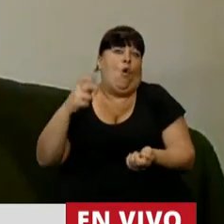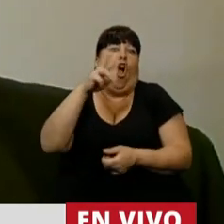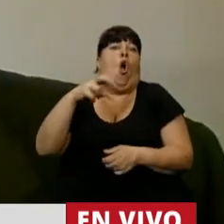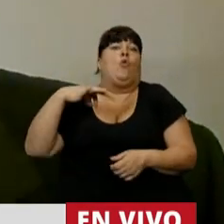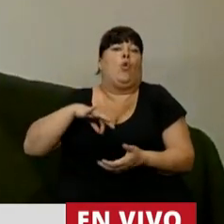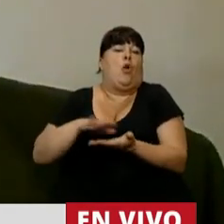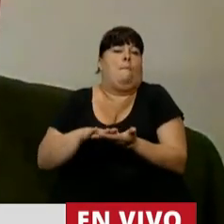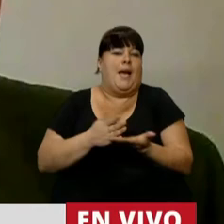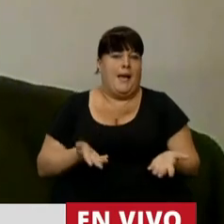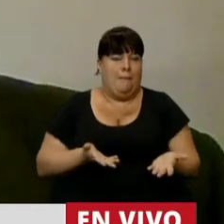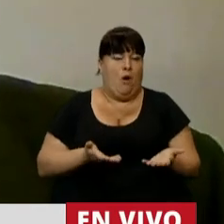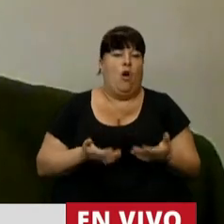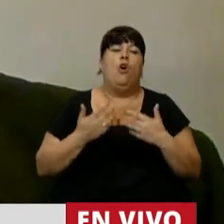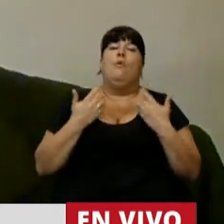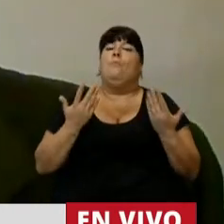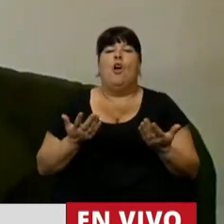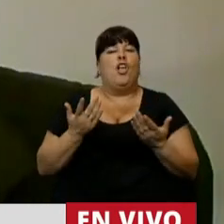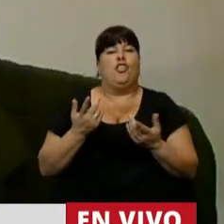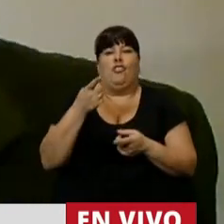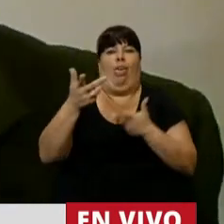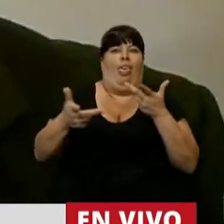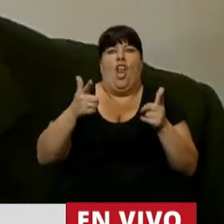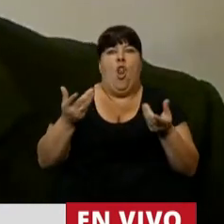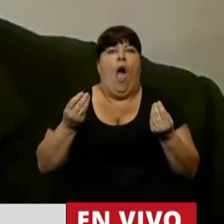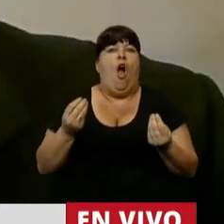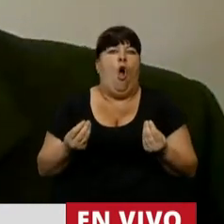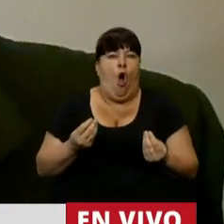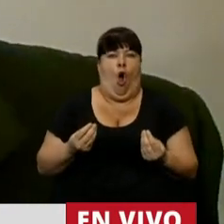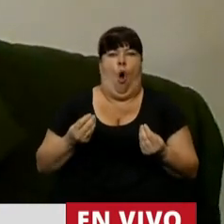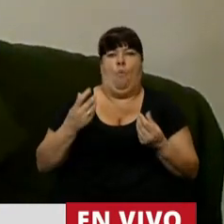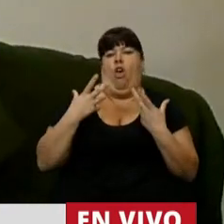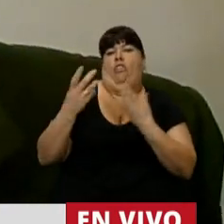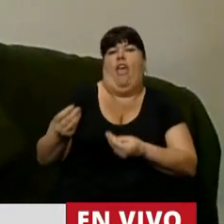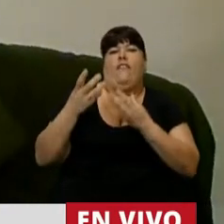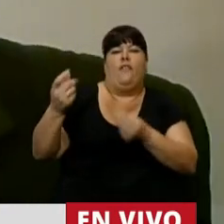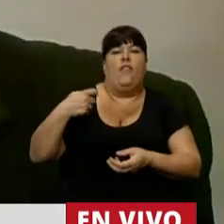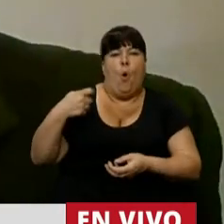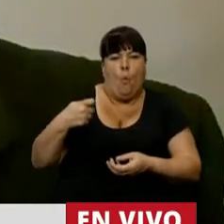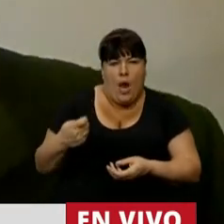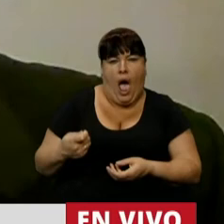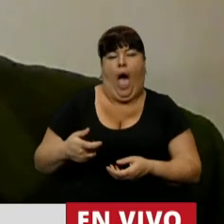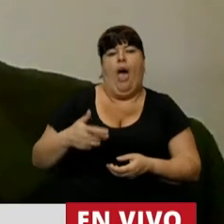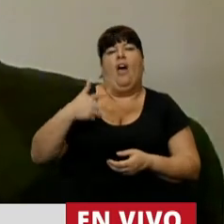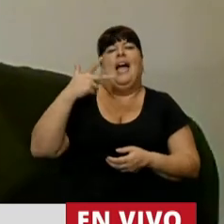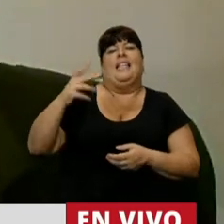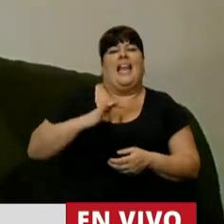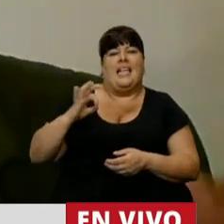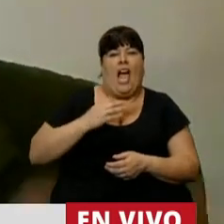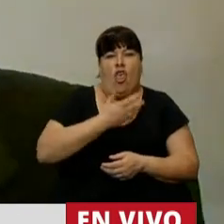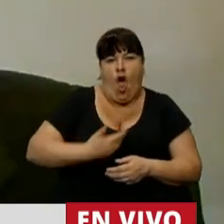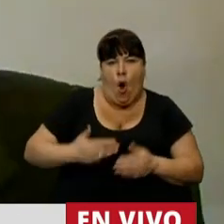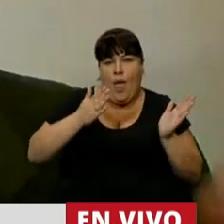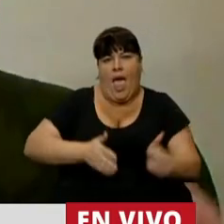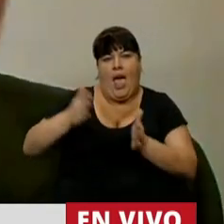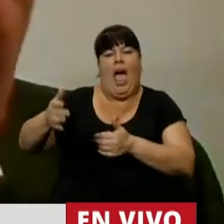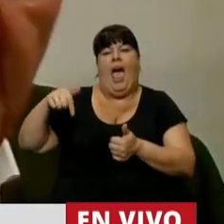cobran la mínima por eso no pueden explicar que después de tanta defensa a los jubilados después de tres periodos de gobierno